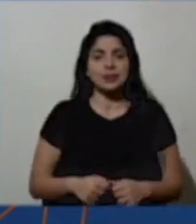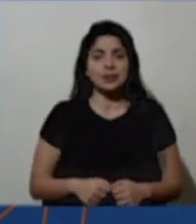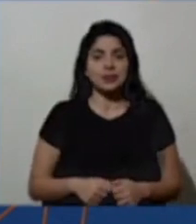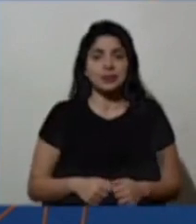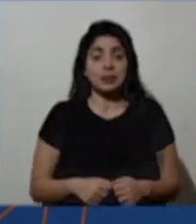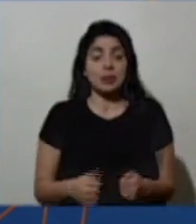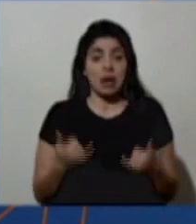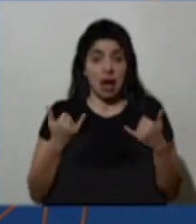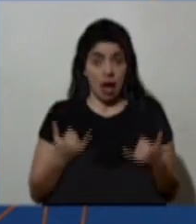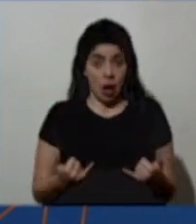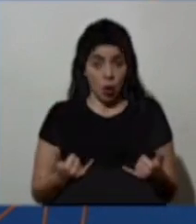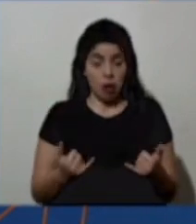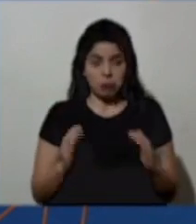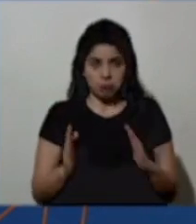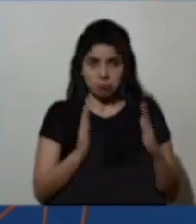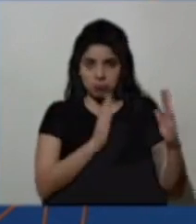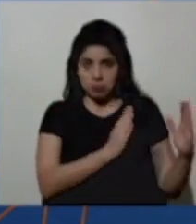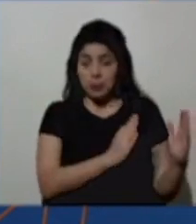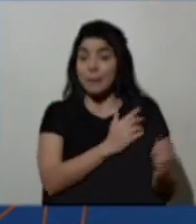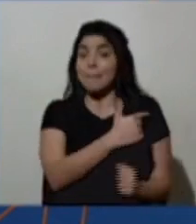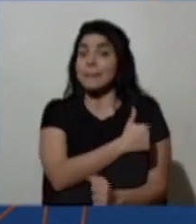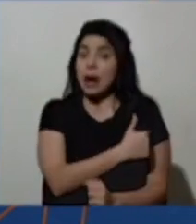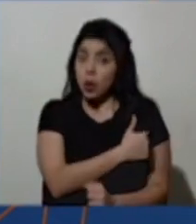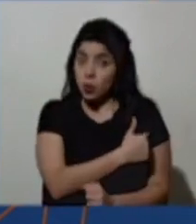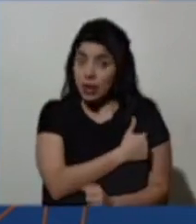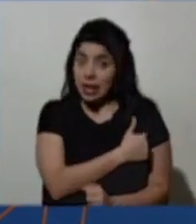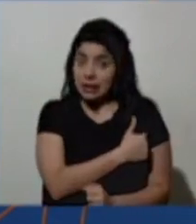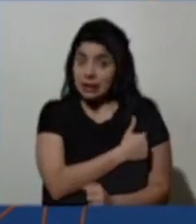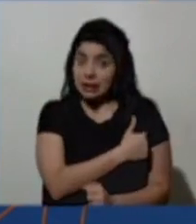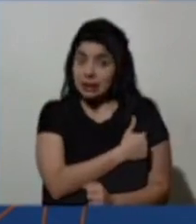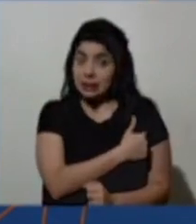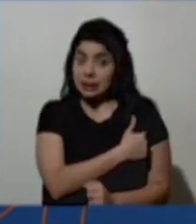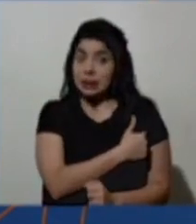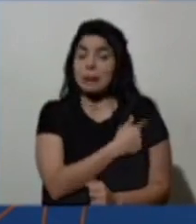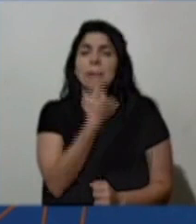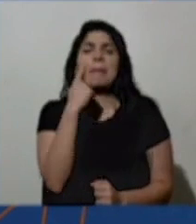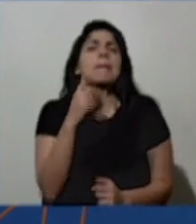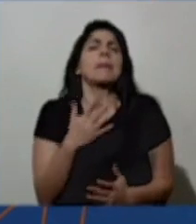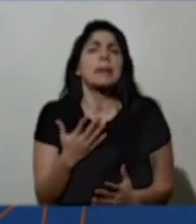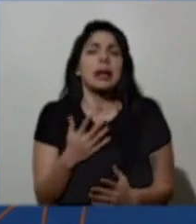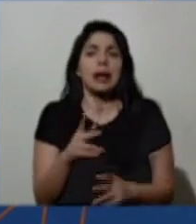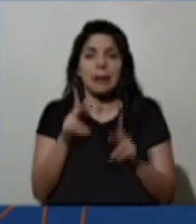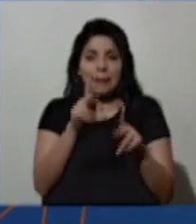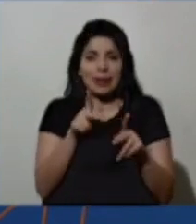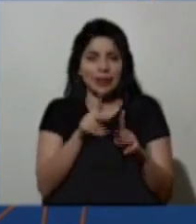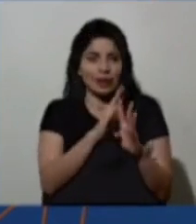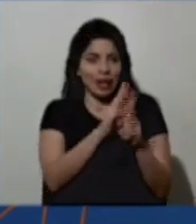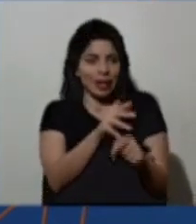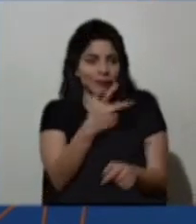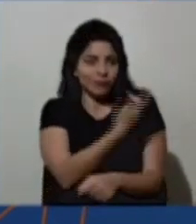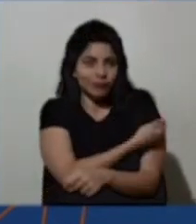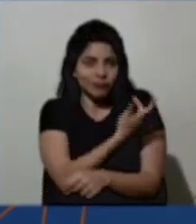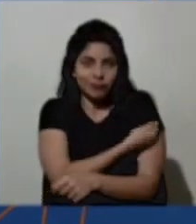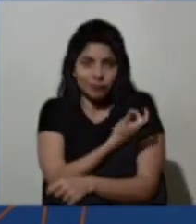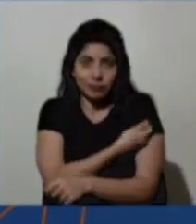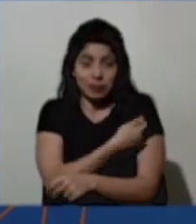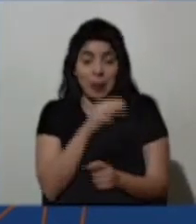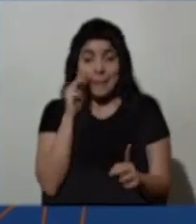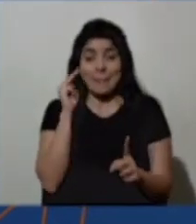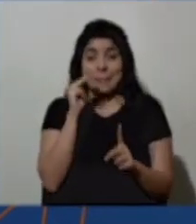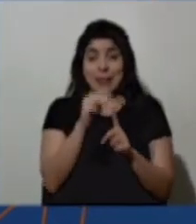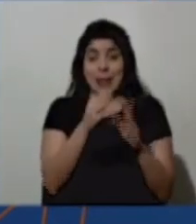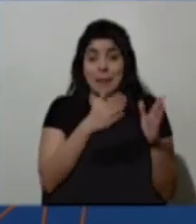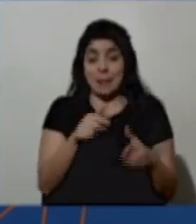Ahora bien, las vacunas son para ser aplicadas. Había una meta para finales del mes